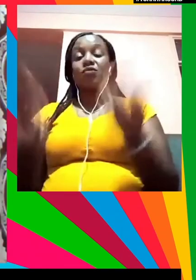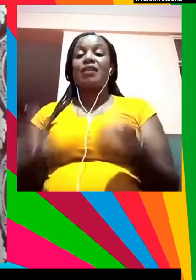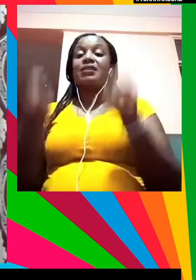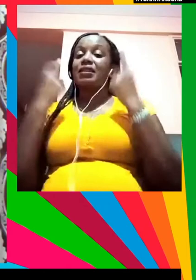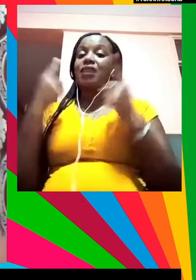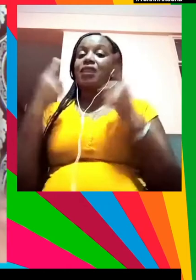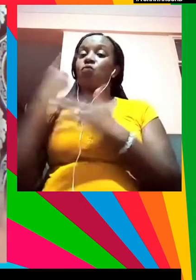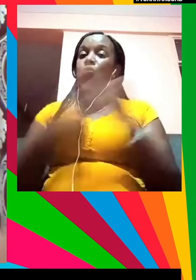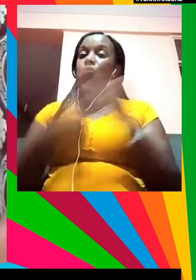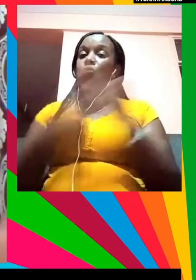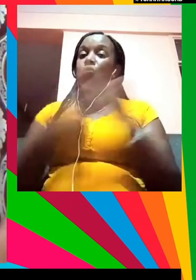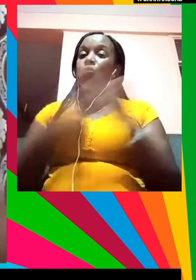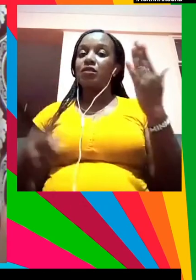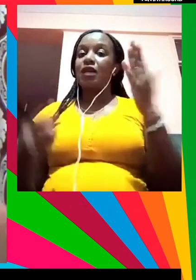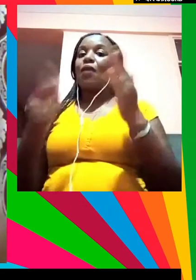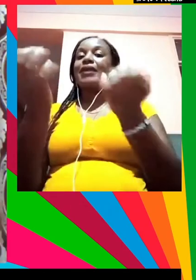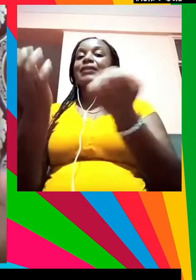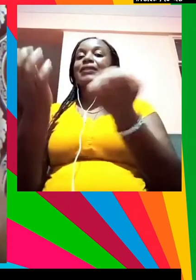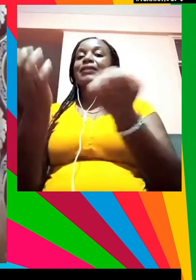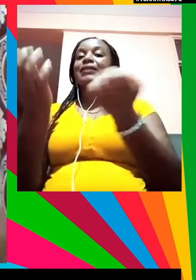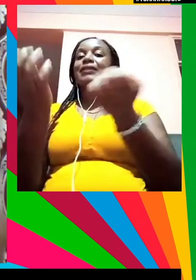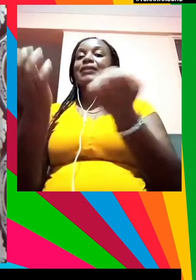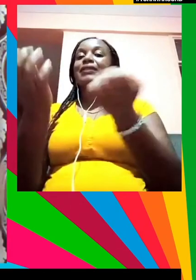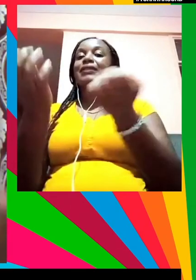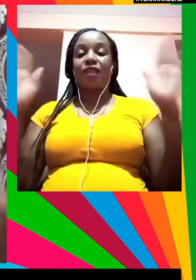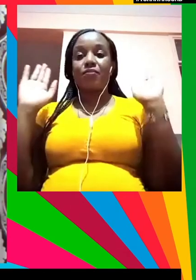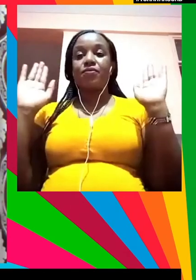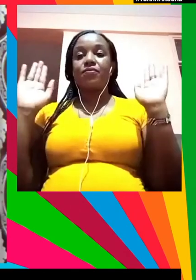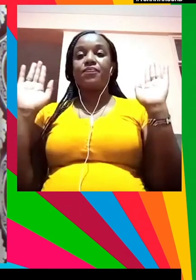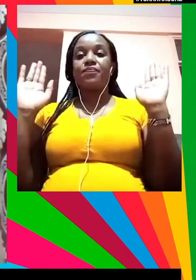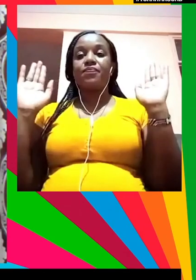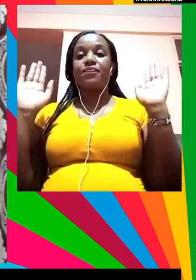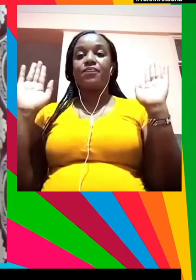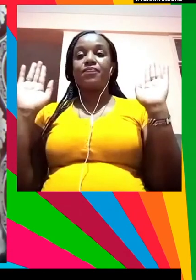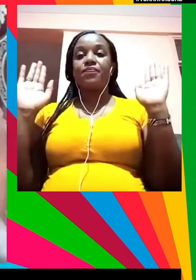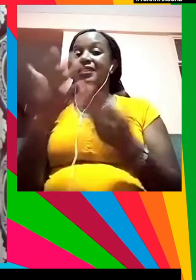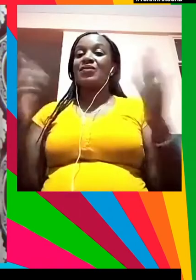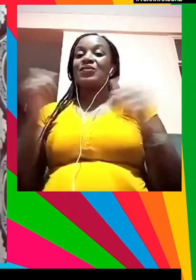necesidades hemos de ser resilientes